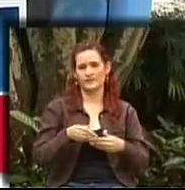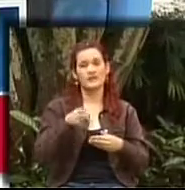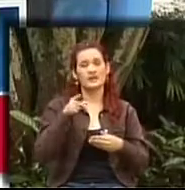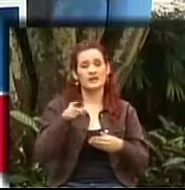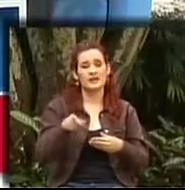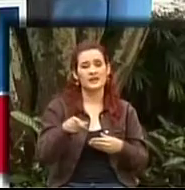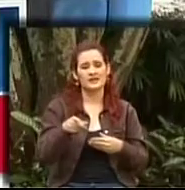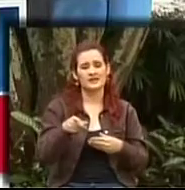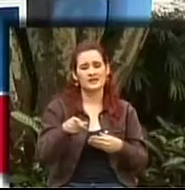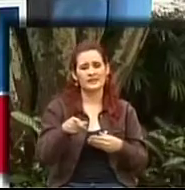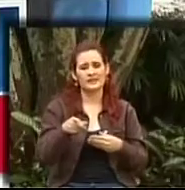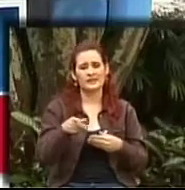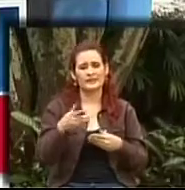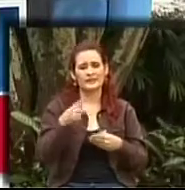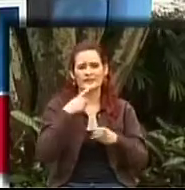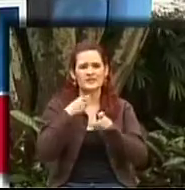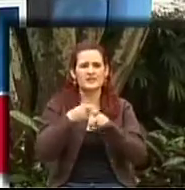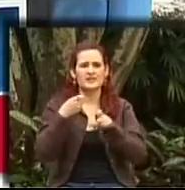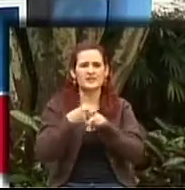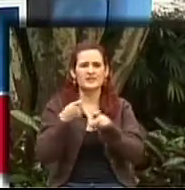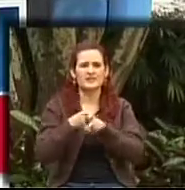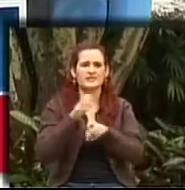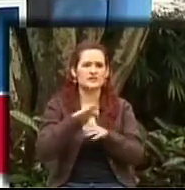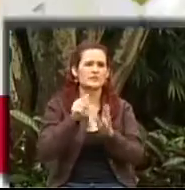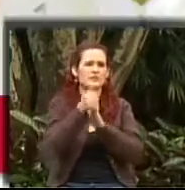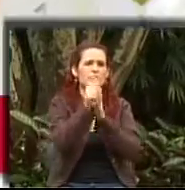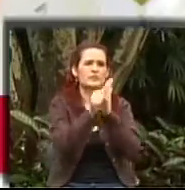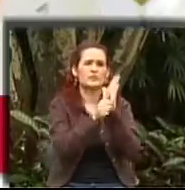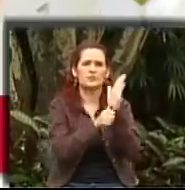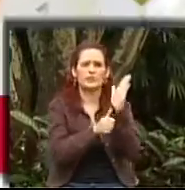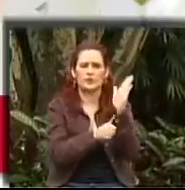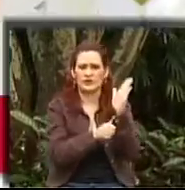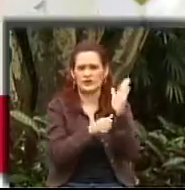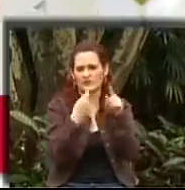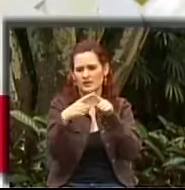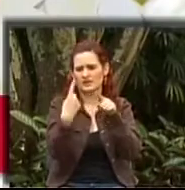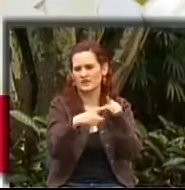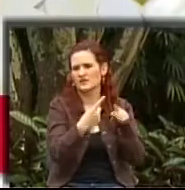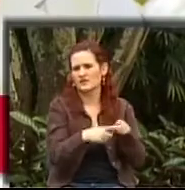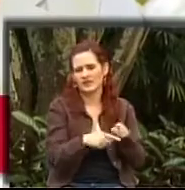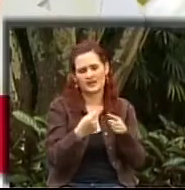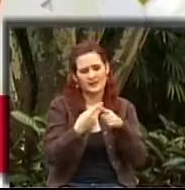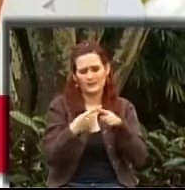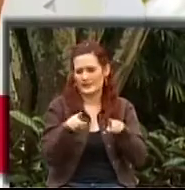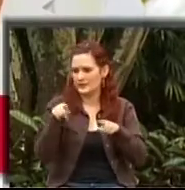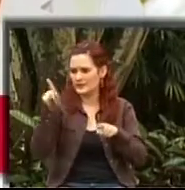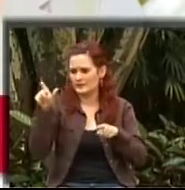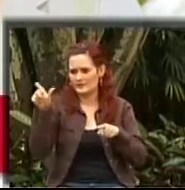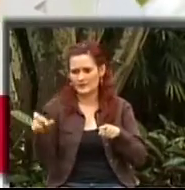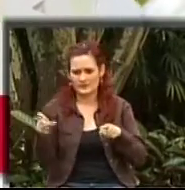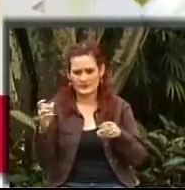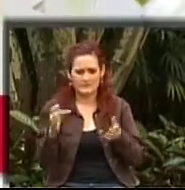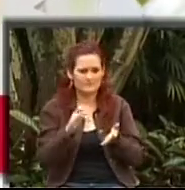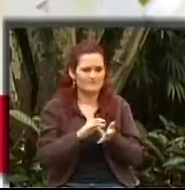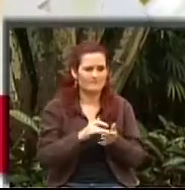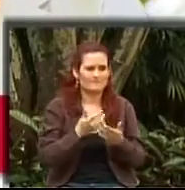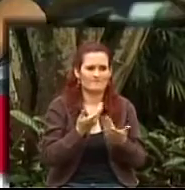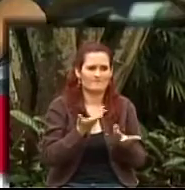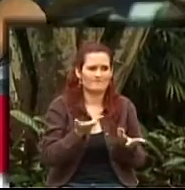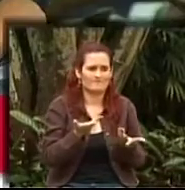muy difícil como ubicarla en alguno de los programas que ofrecen. Porque ella a la edad que tiene no sabe